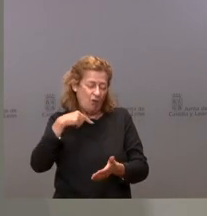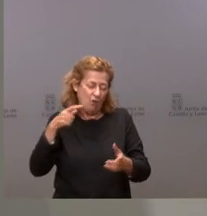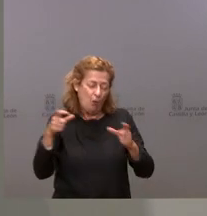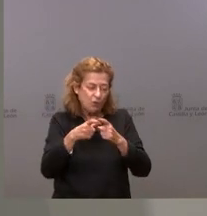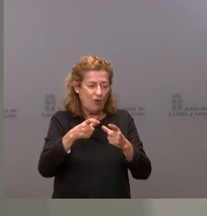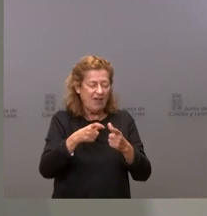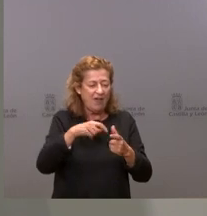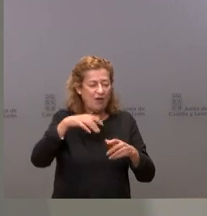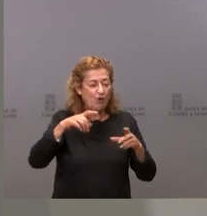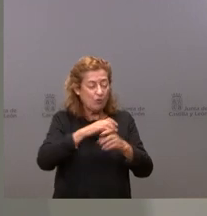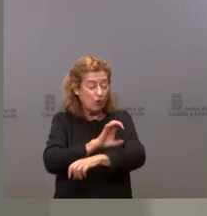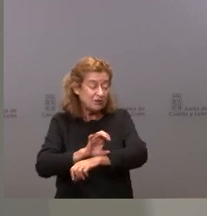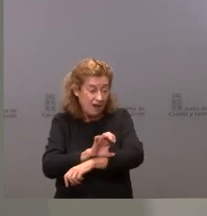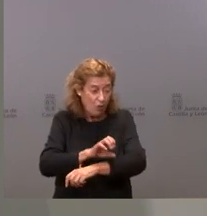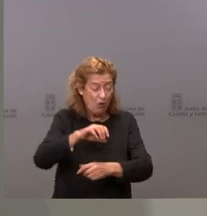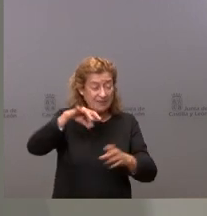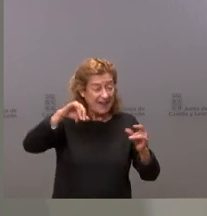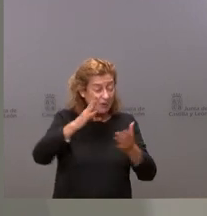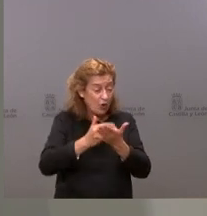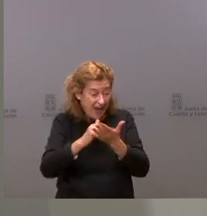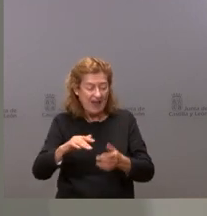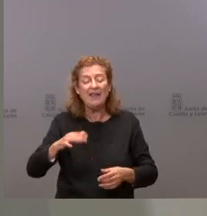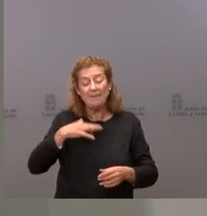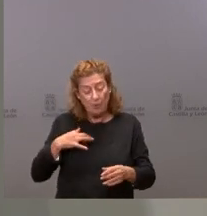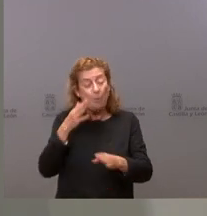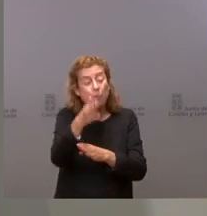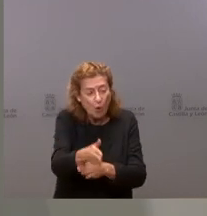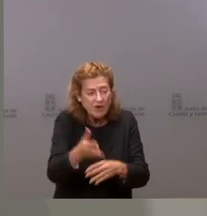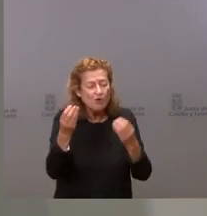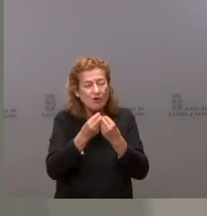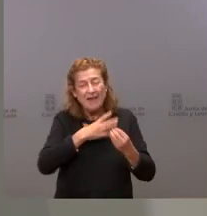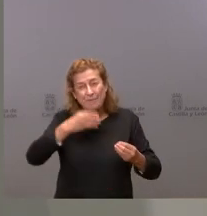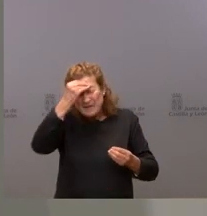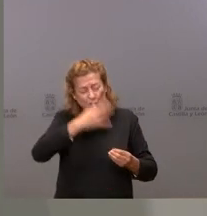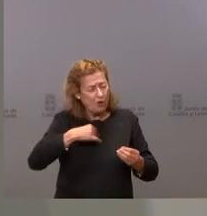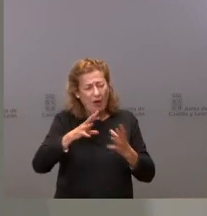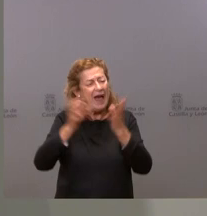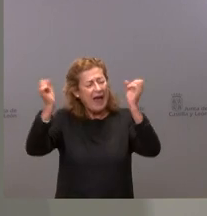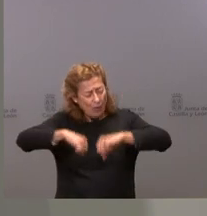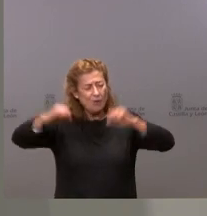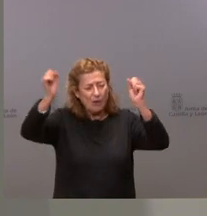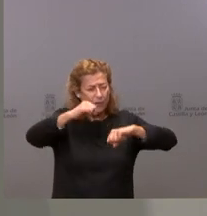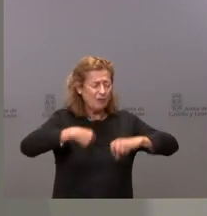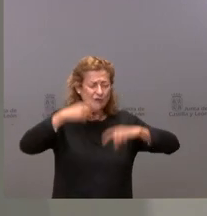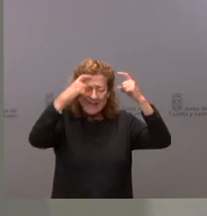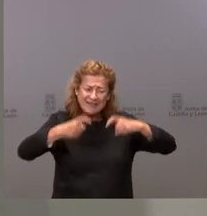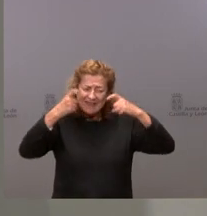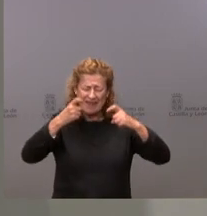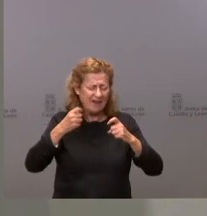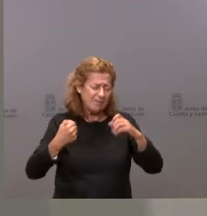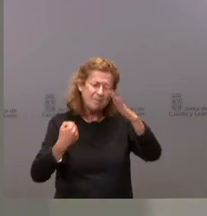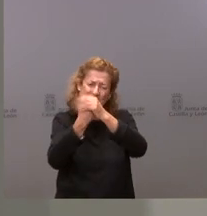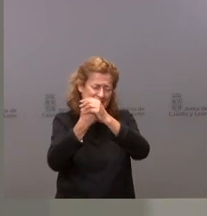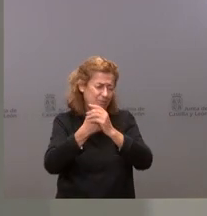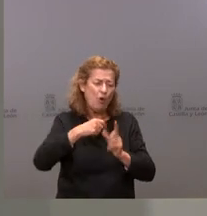Interterritorial. Por lo demás, acudimos con el ámbito de llegar a acuerdos y de intentar que haya el máximo nivel de coordinación